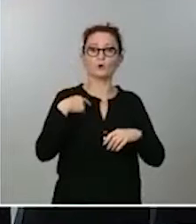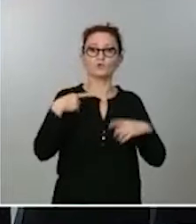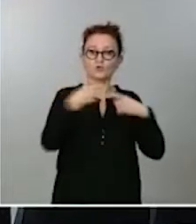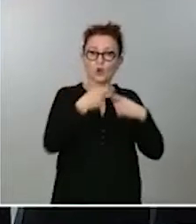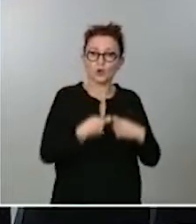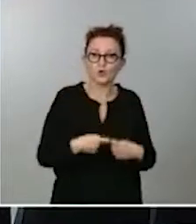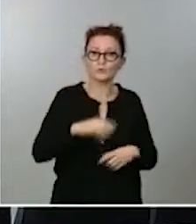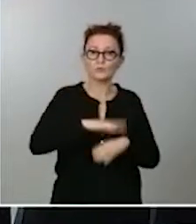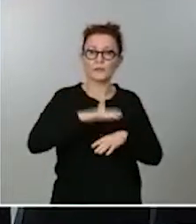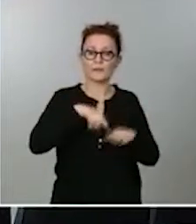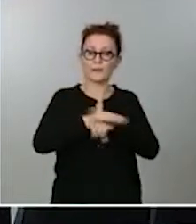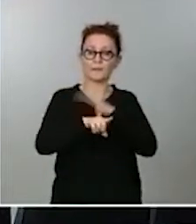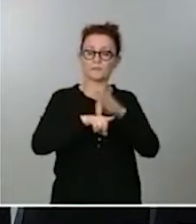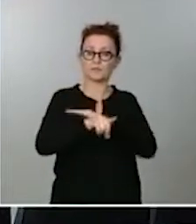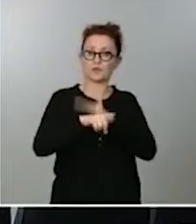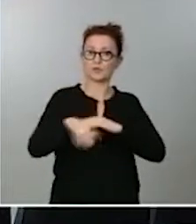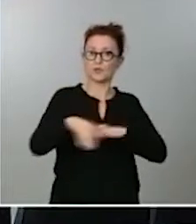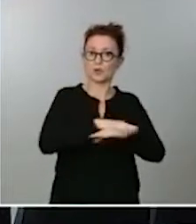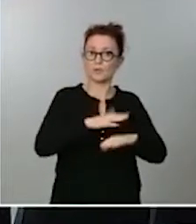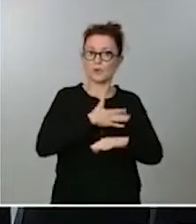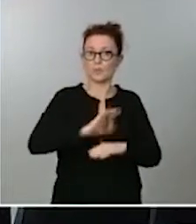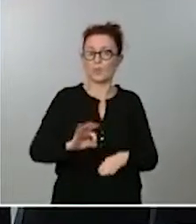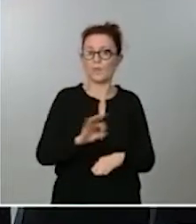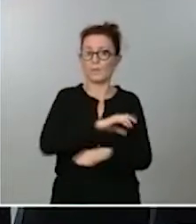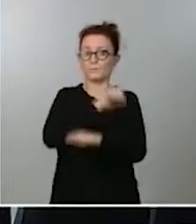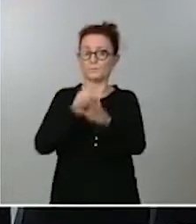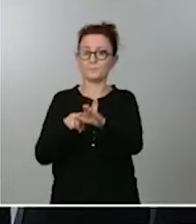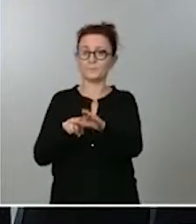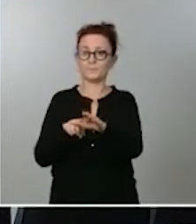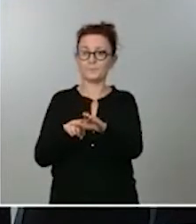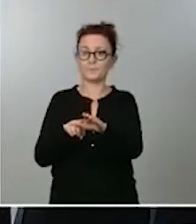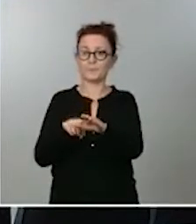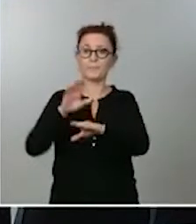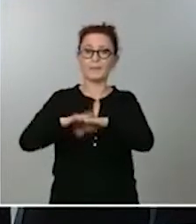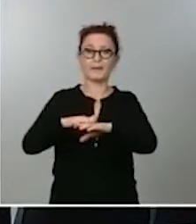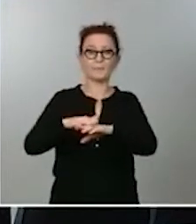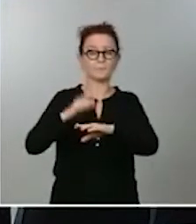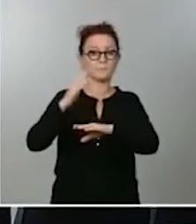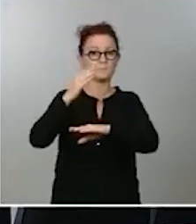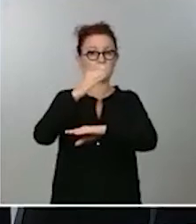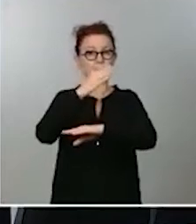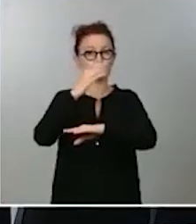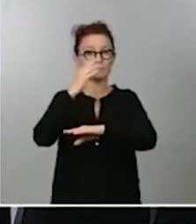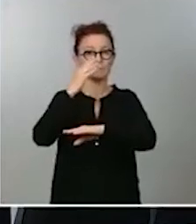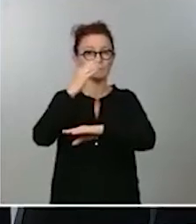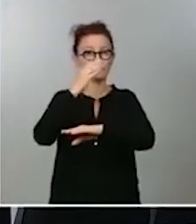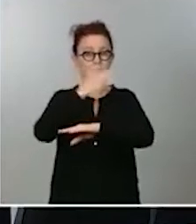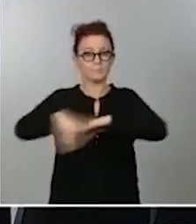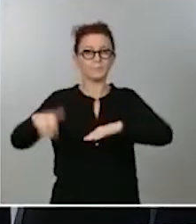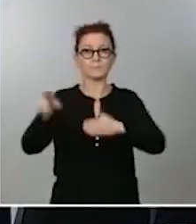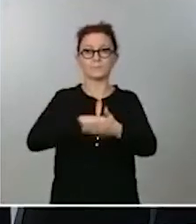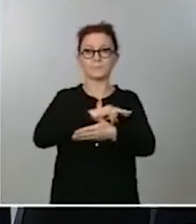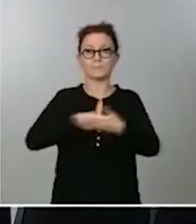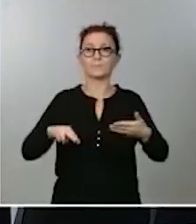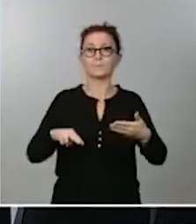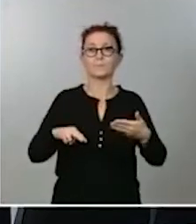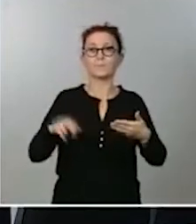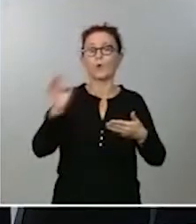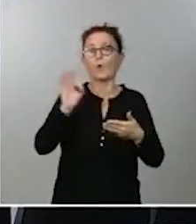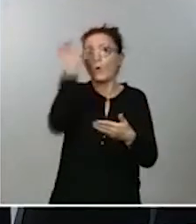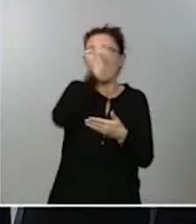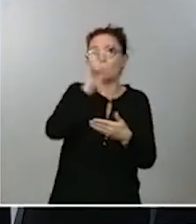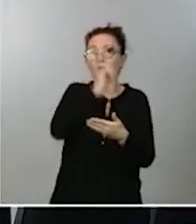Gobierno podía, pues, entrar a vetar o a dar su opinión sobre determinadas decisiones